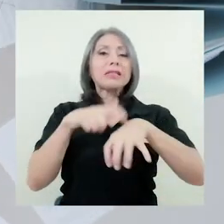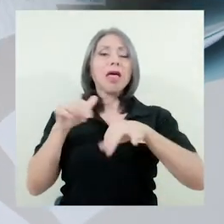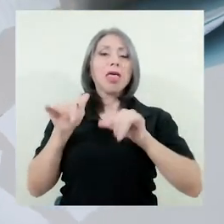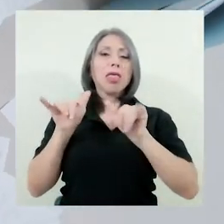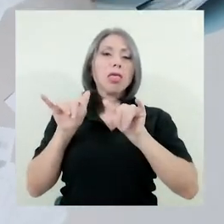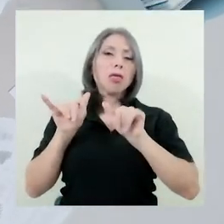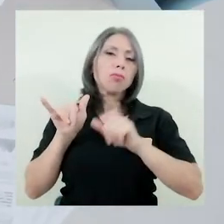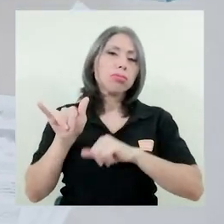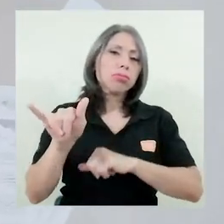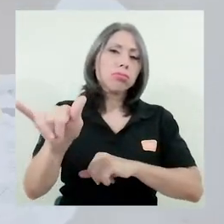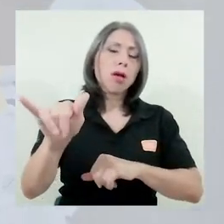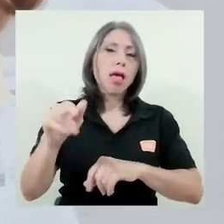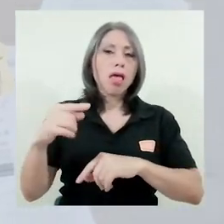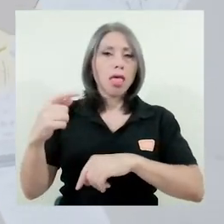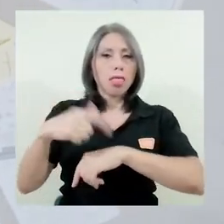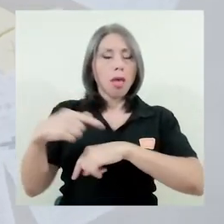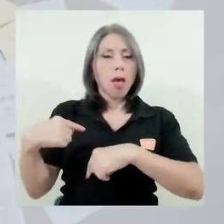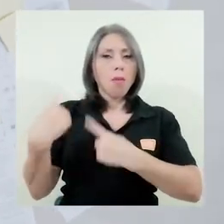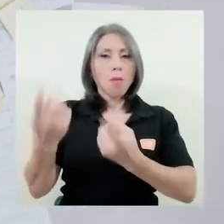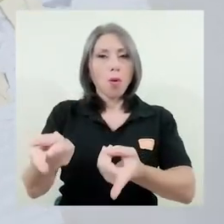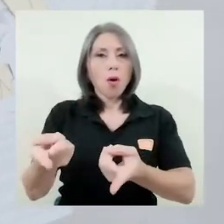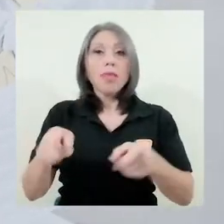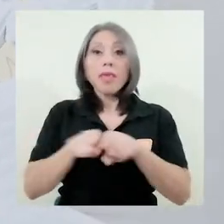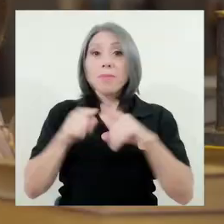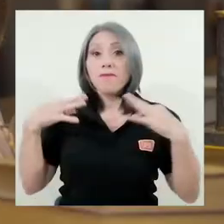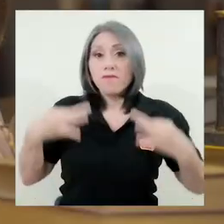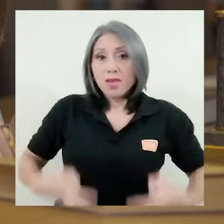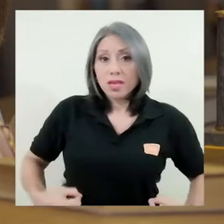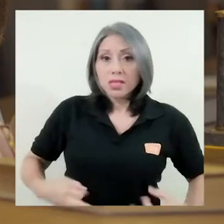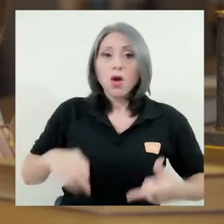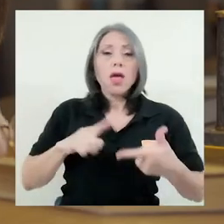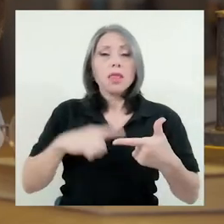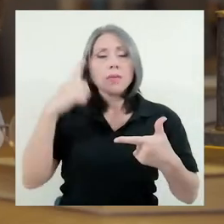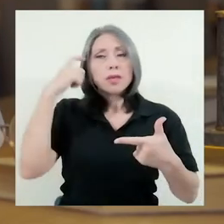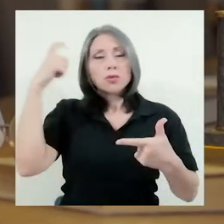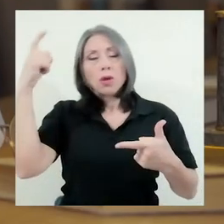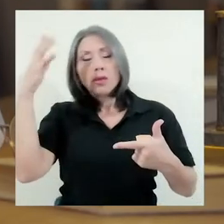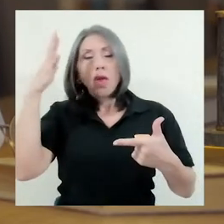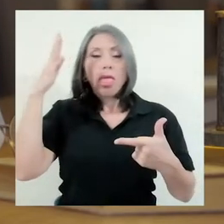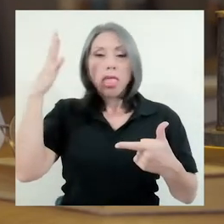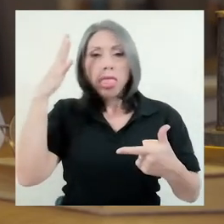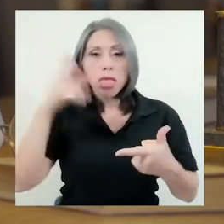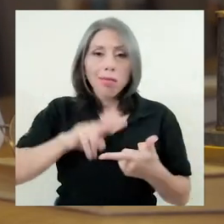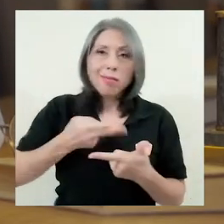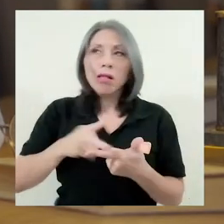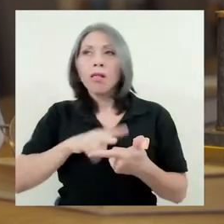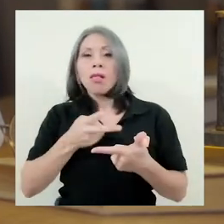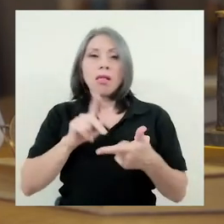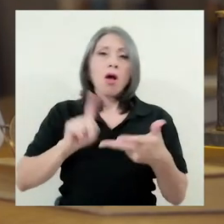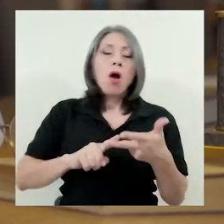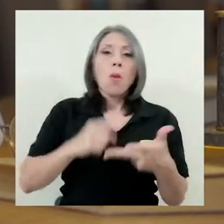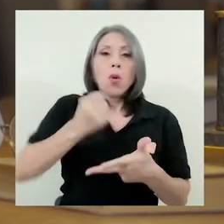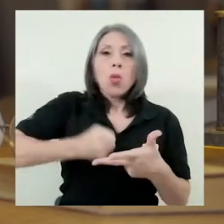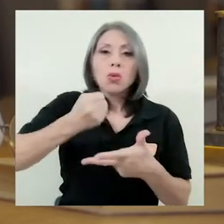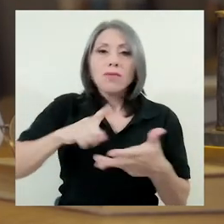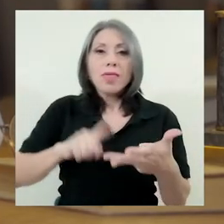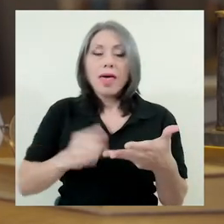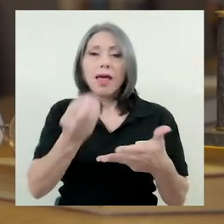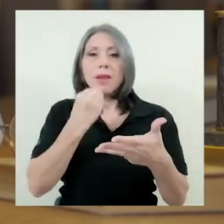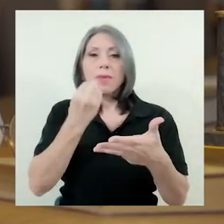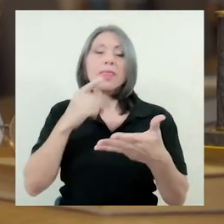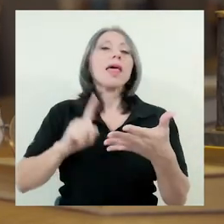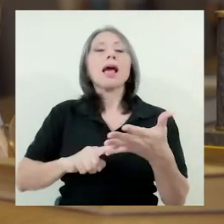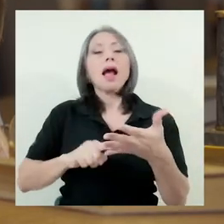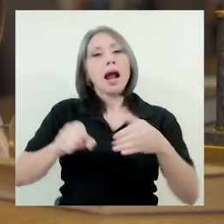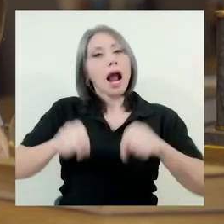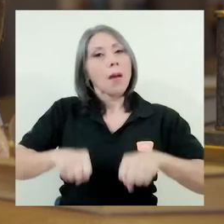crónico, además de manifestarse de forma física, altera el sueño, la productividad, la alimentación y